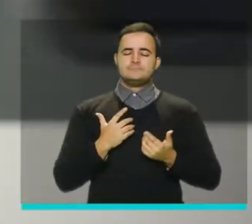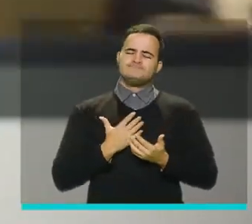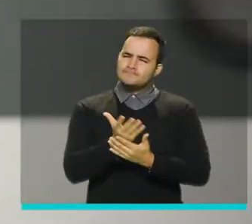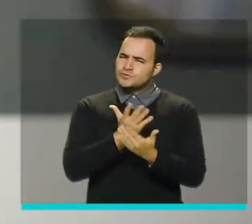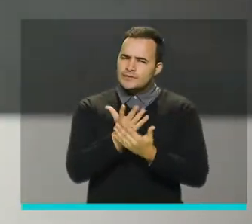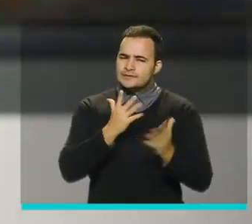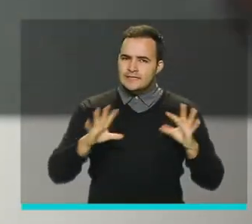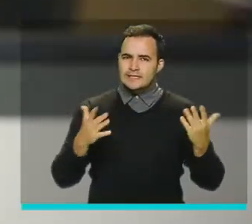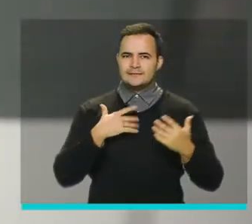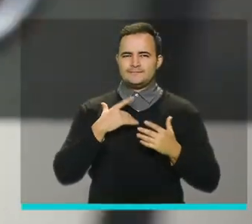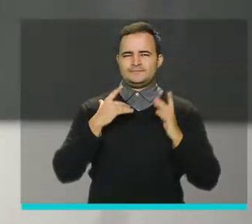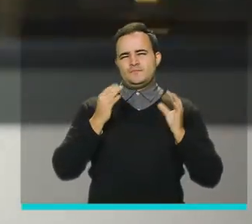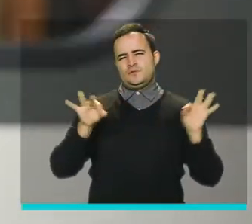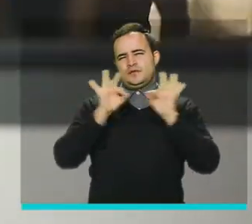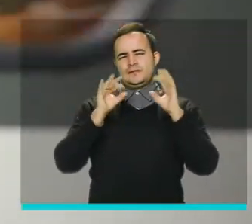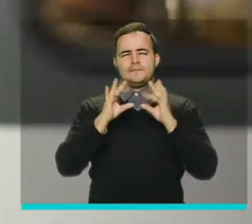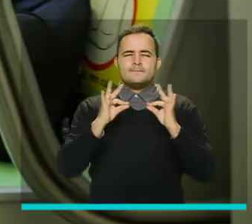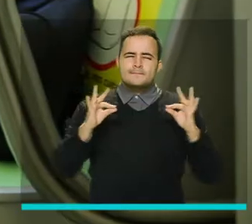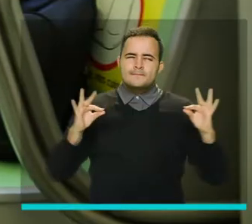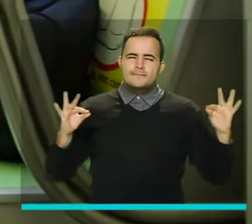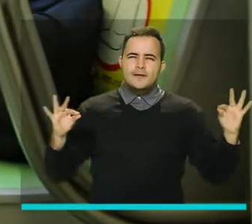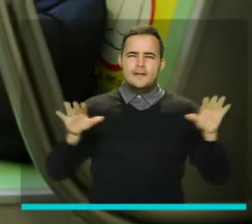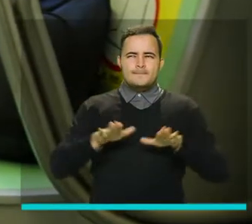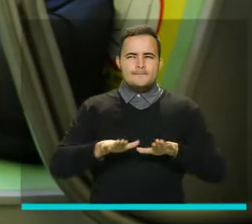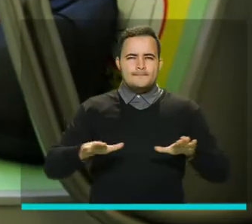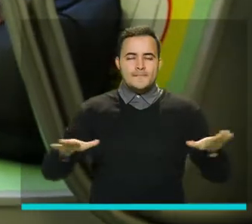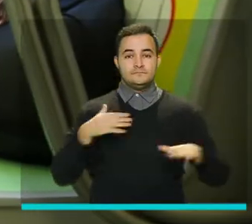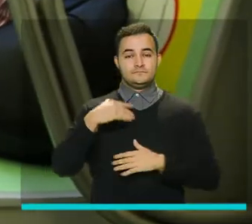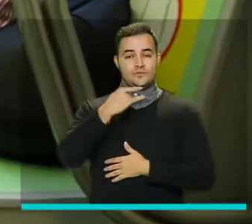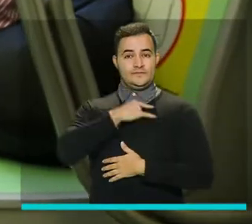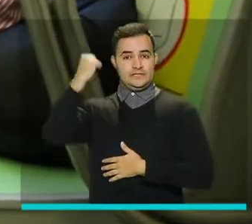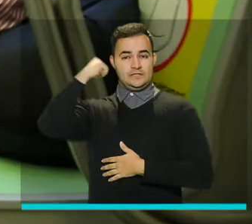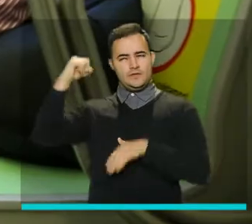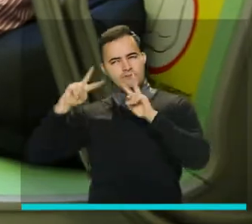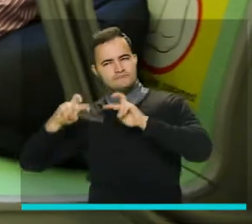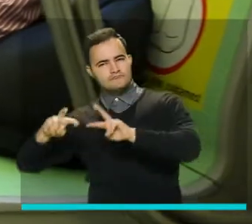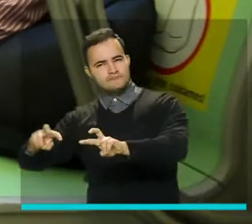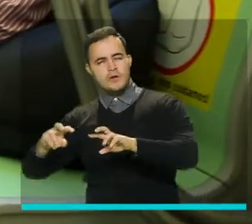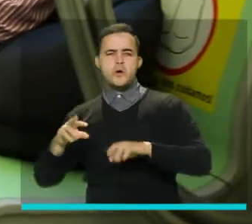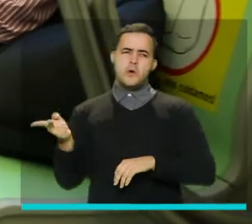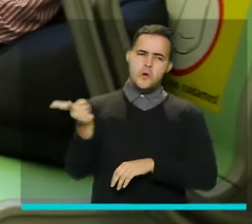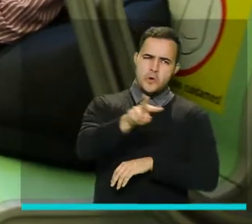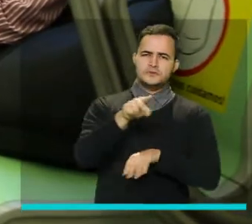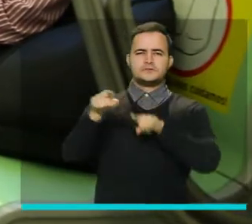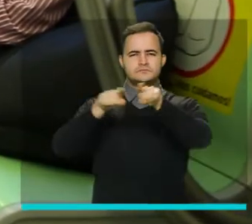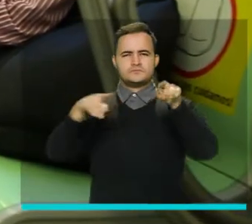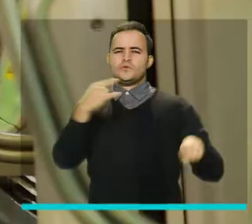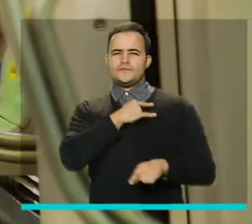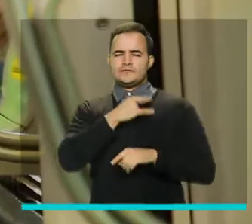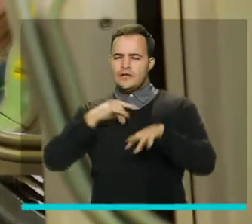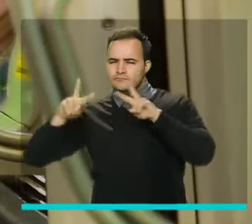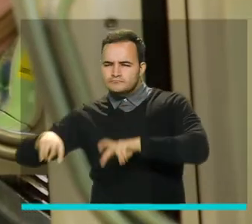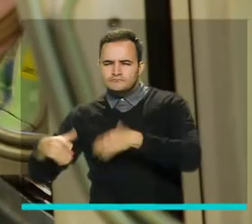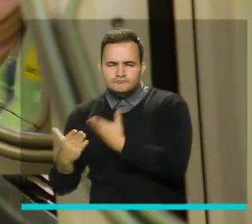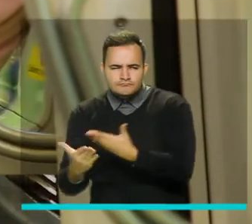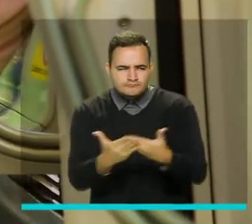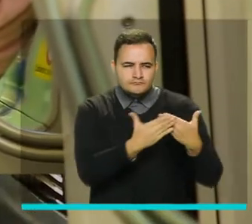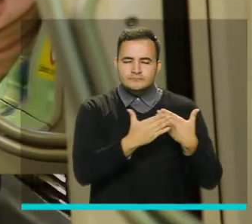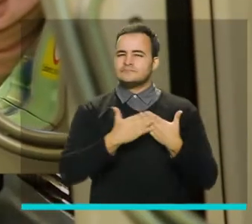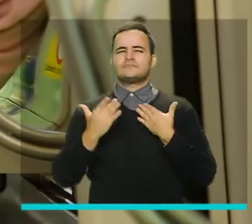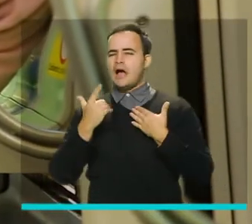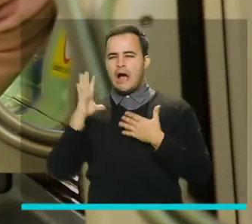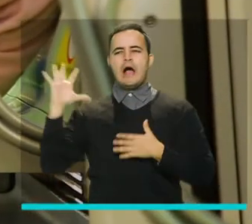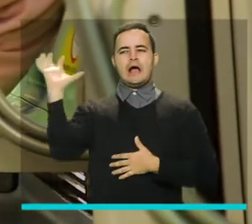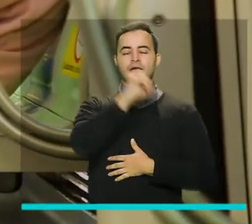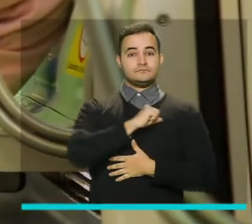realizar el viaje en silencio. Diferentes estudios de la Universidad Nacional y de diferentes instituciones académicas dan fe que viajar